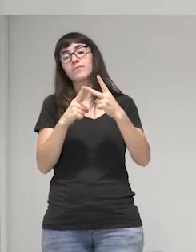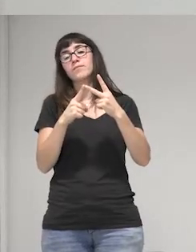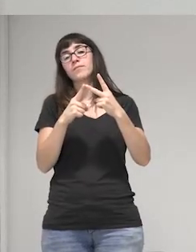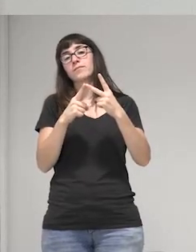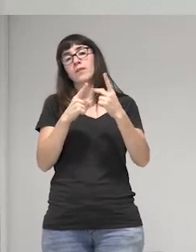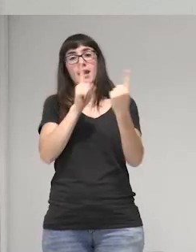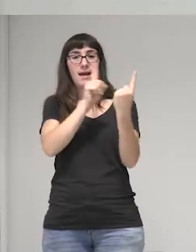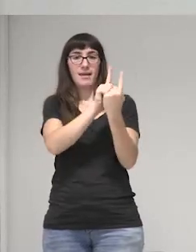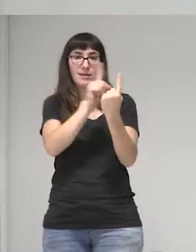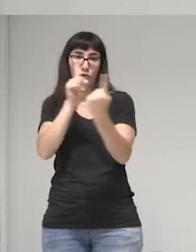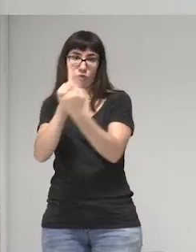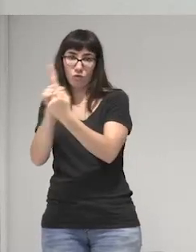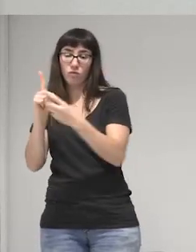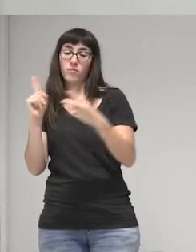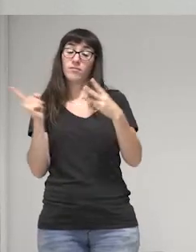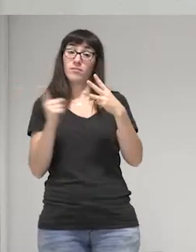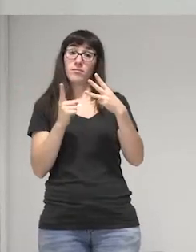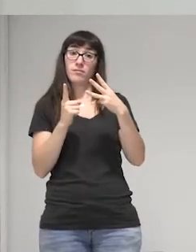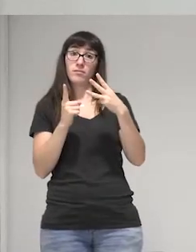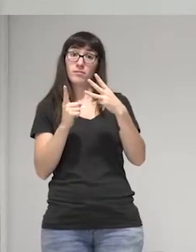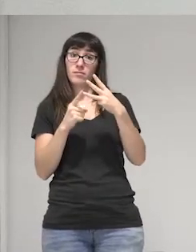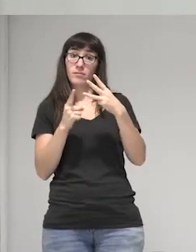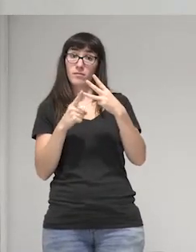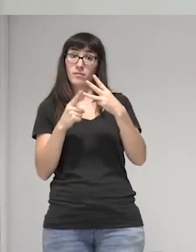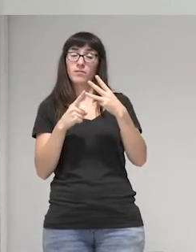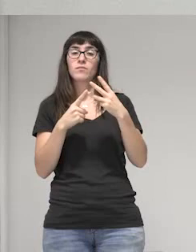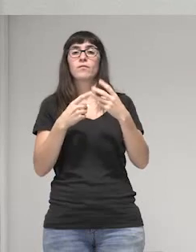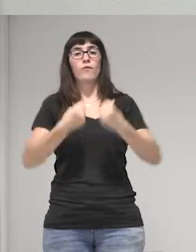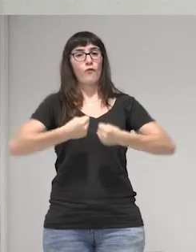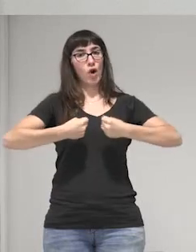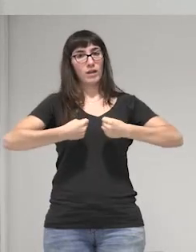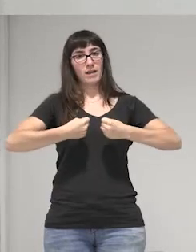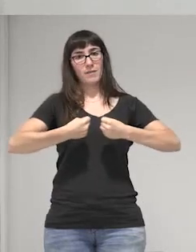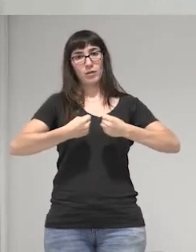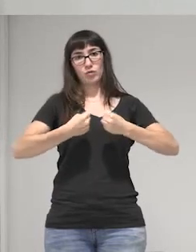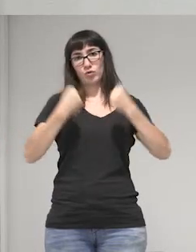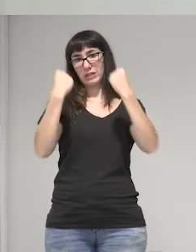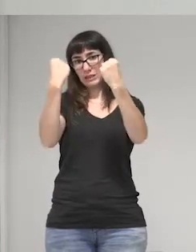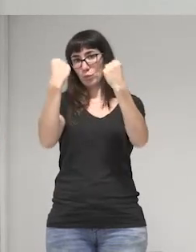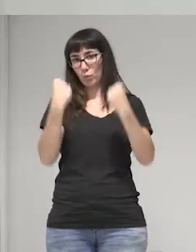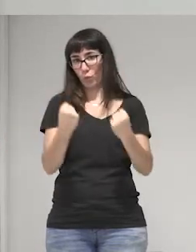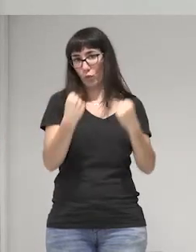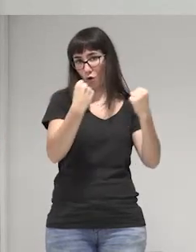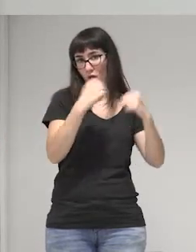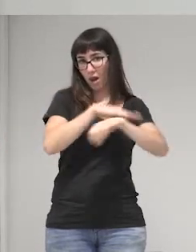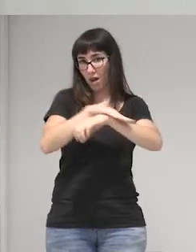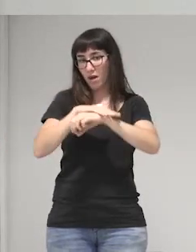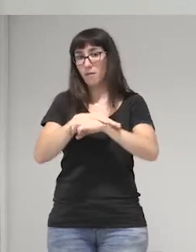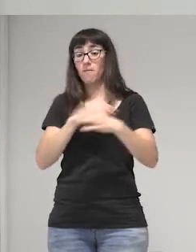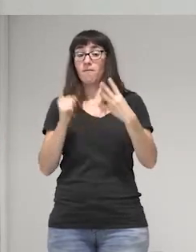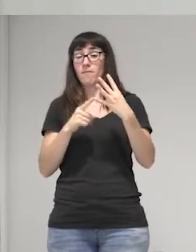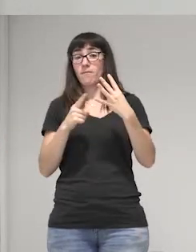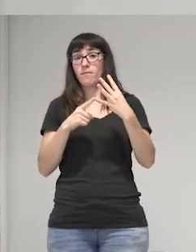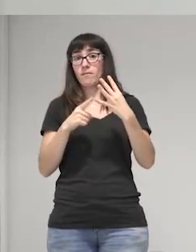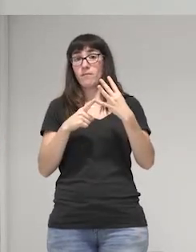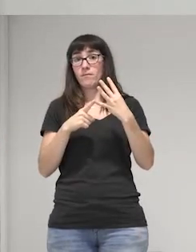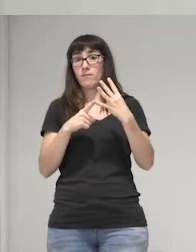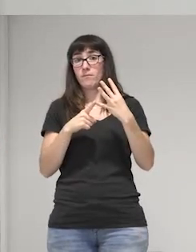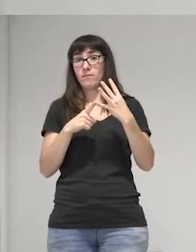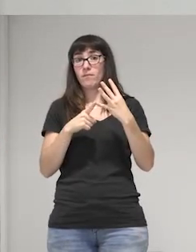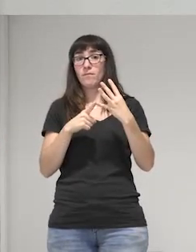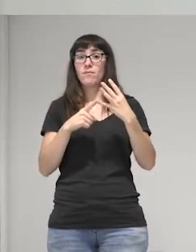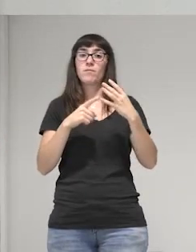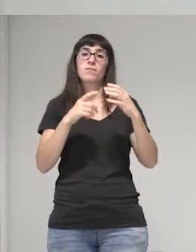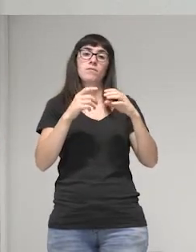atención el tercero es fortalecimiento institucional y el cuarto es monitoreo y evaluación